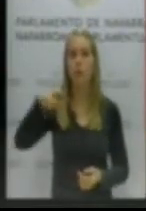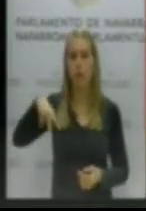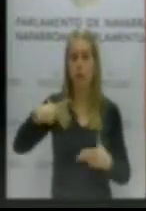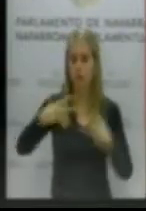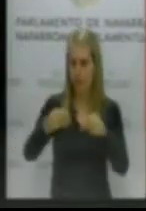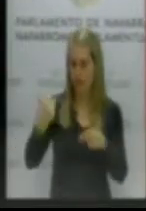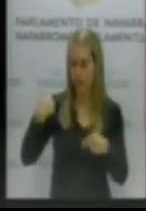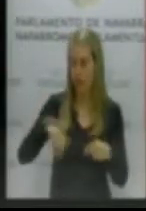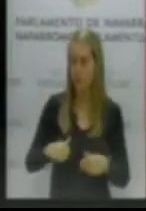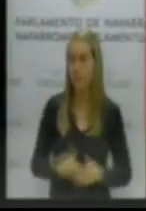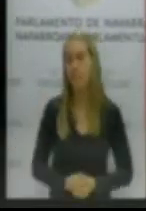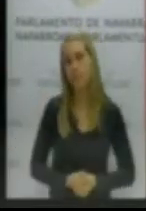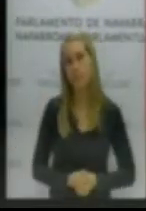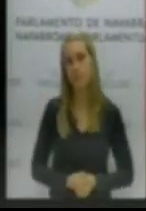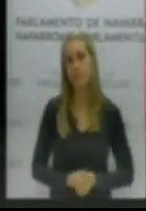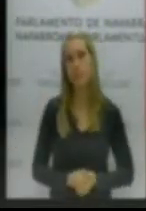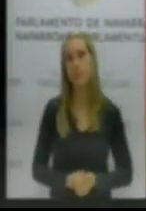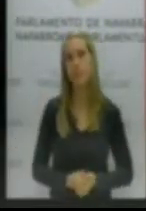ya.